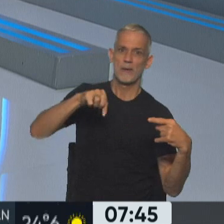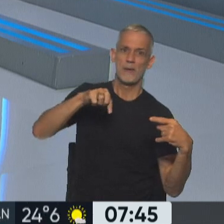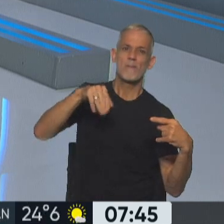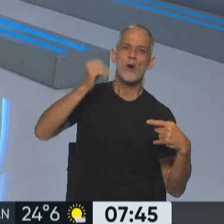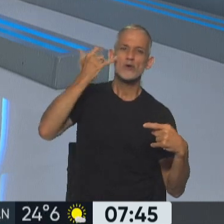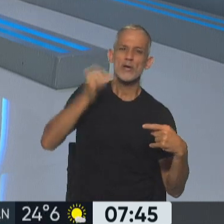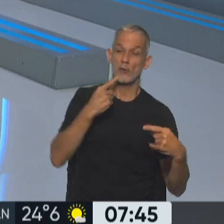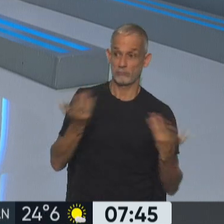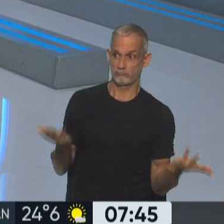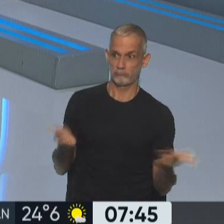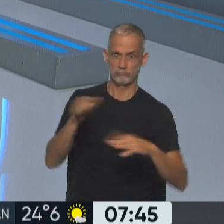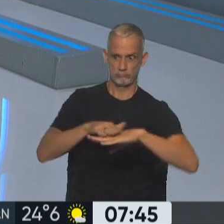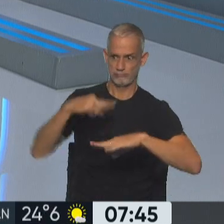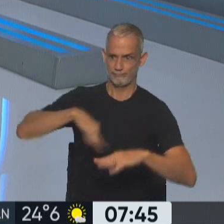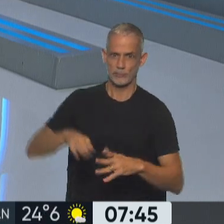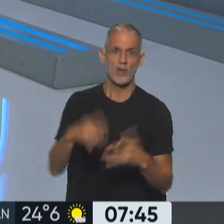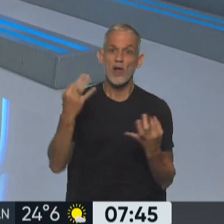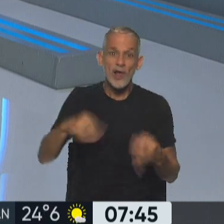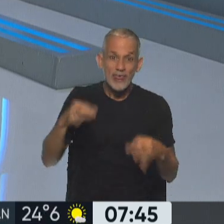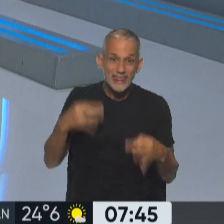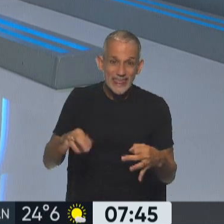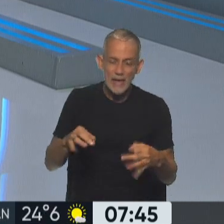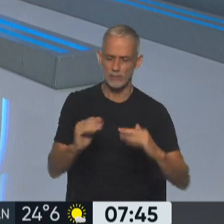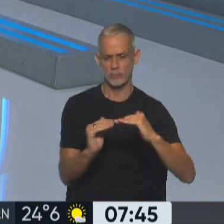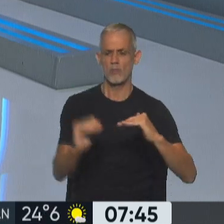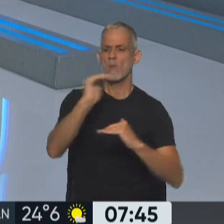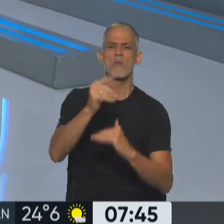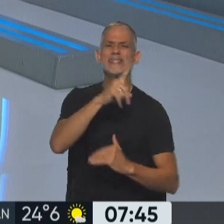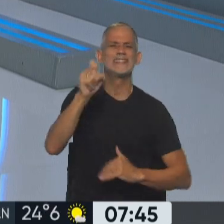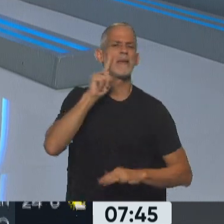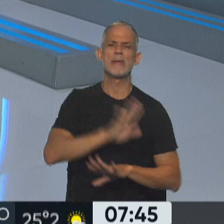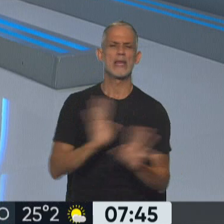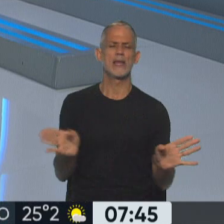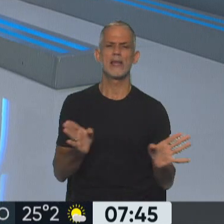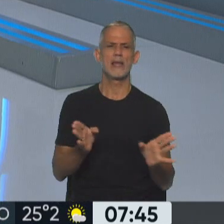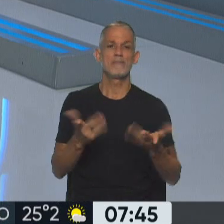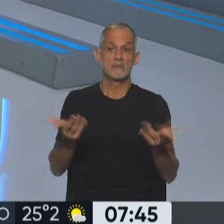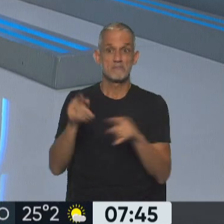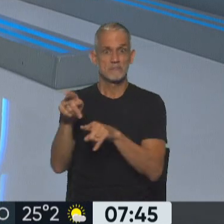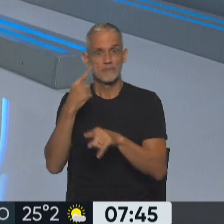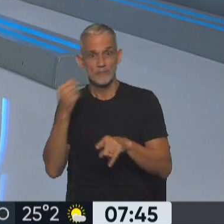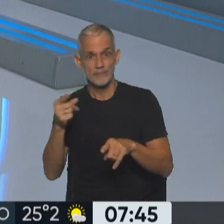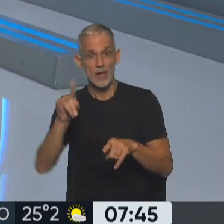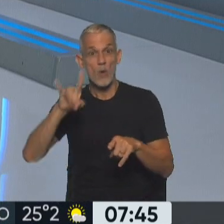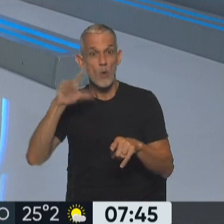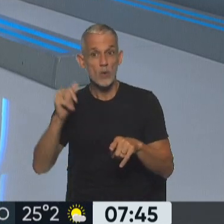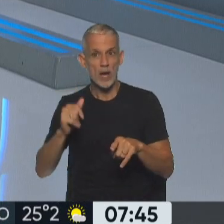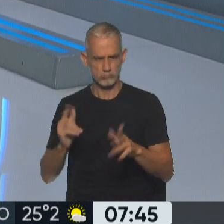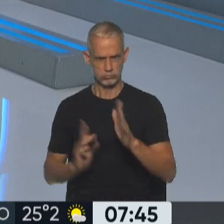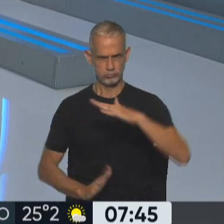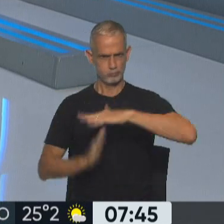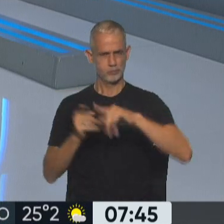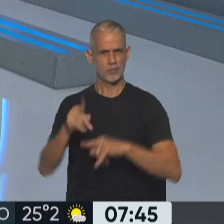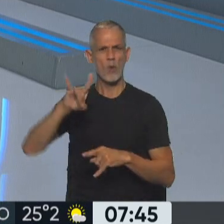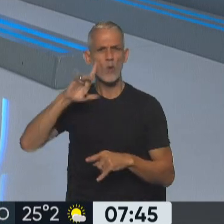Moyano en realidad es que ese salario tendría que estar en los 100.000 pesos y que Funes de Rioja, como titular de la UIA,